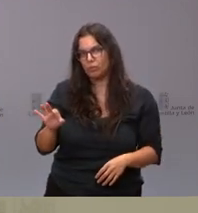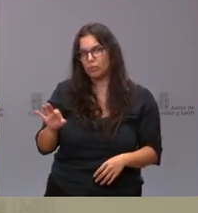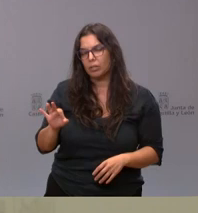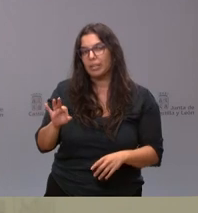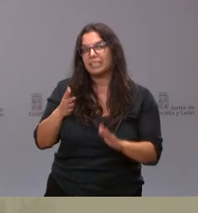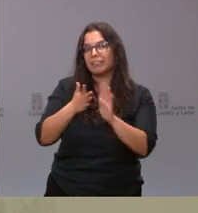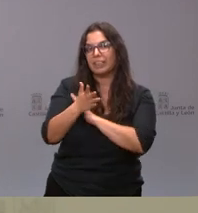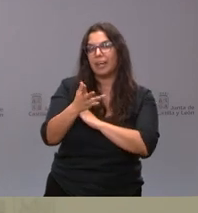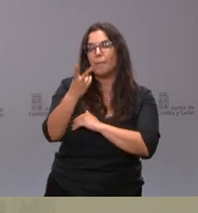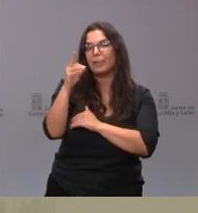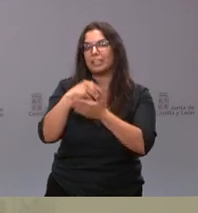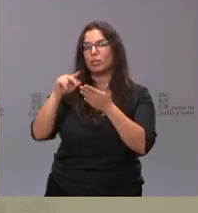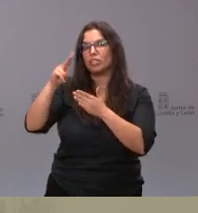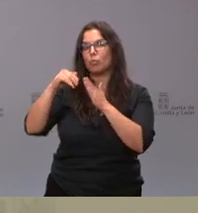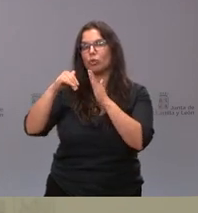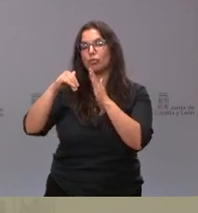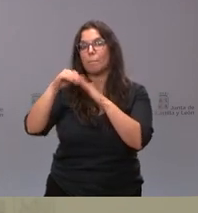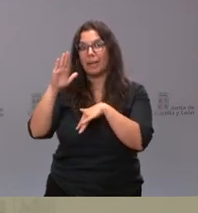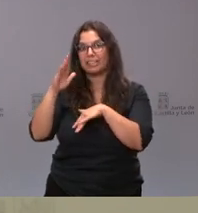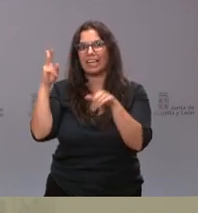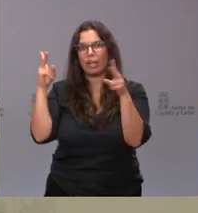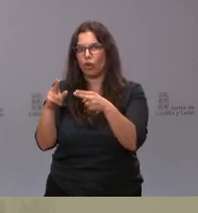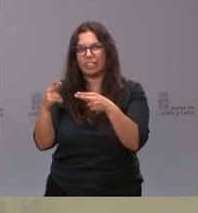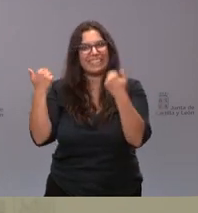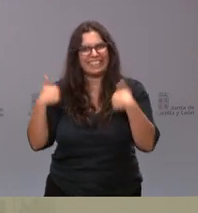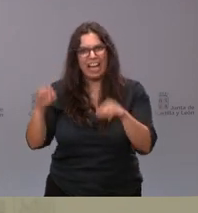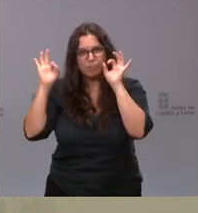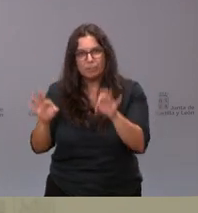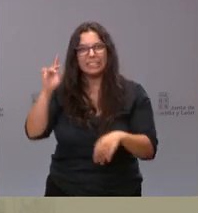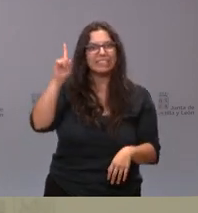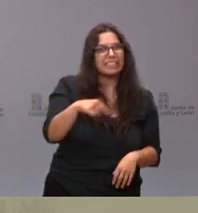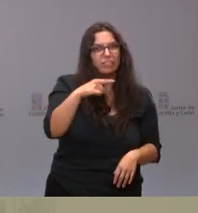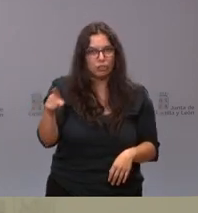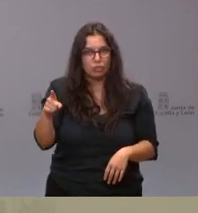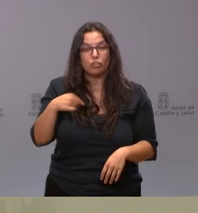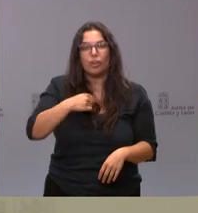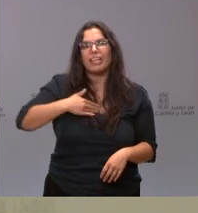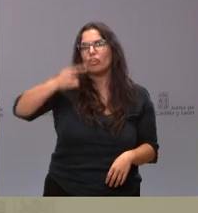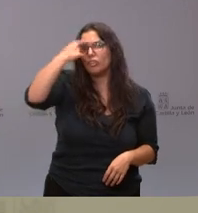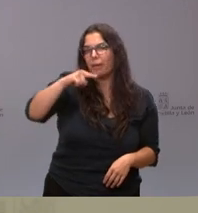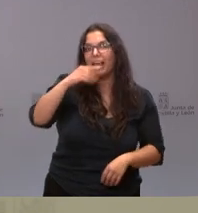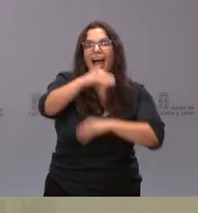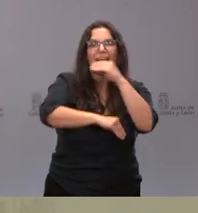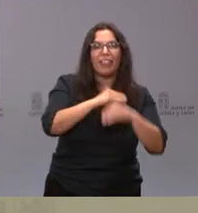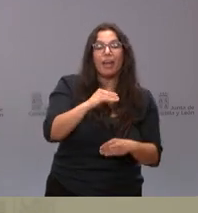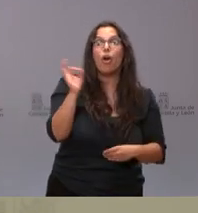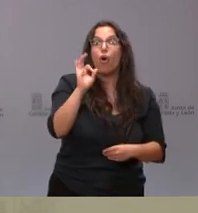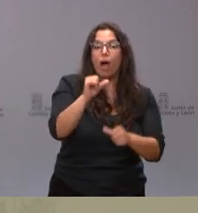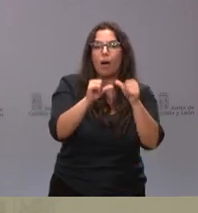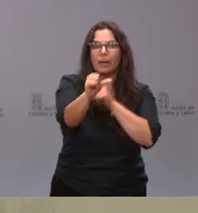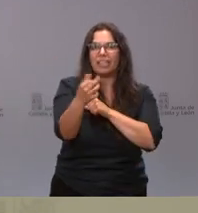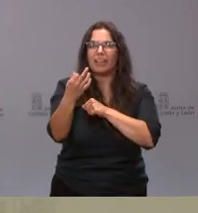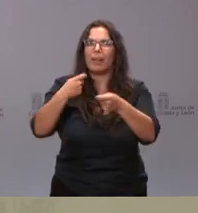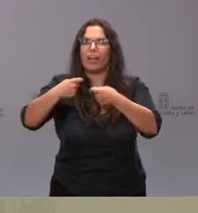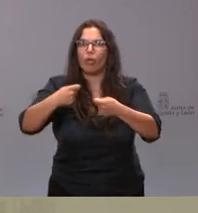a más de 20 millones de euros. ¿Esto ya es así o no es así? Quiero saber, ¿se va a llevar a cabo o se va a negociar con los